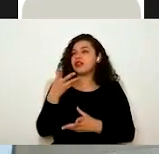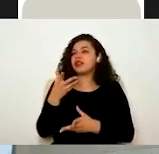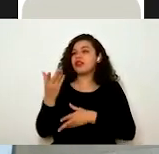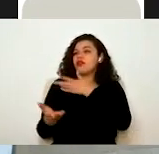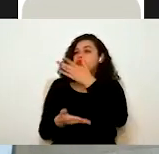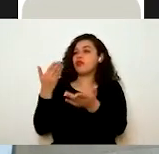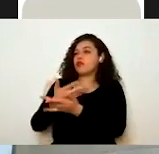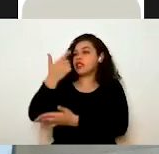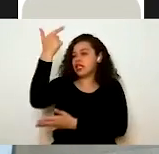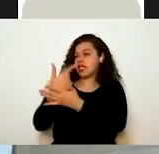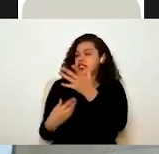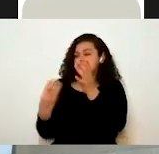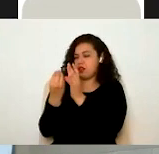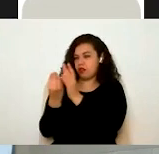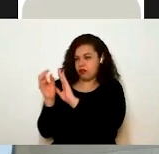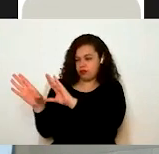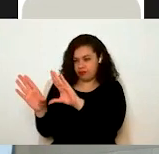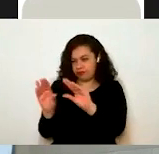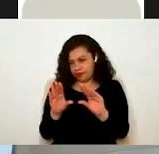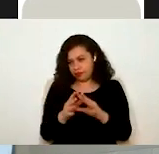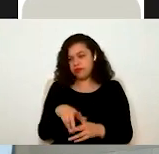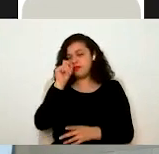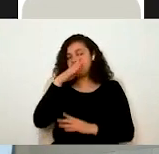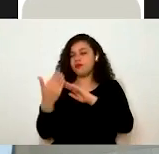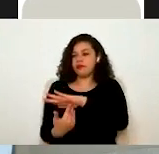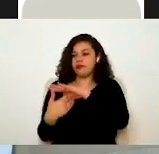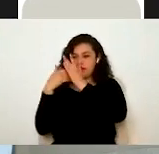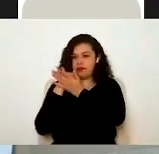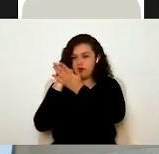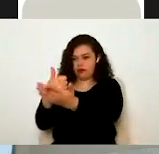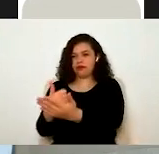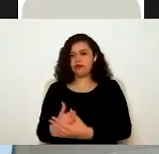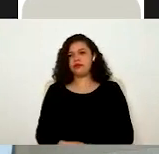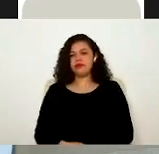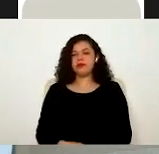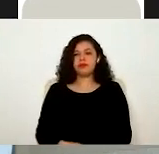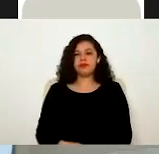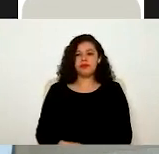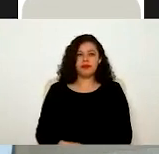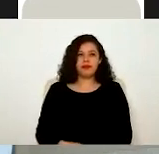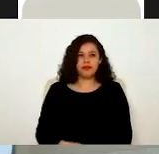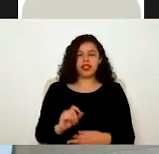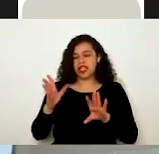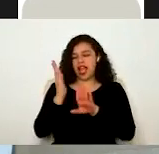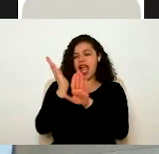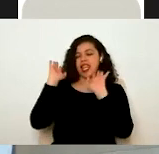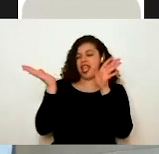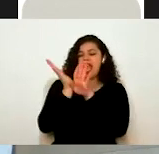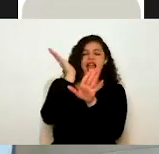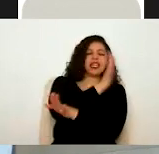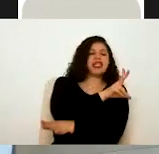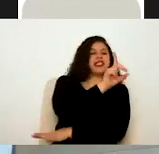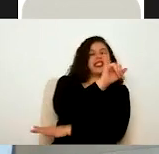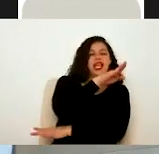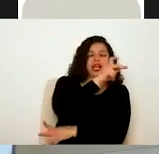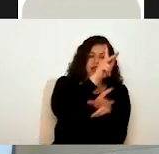y, bueno, un poco más de la mesa de ayuda, de la cual ya nos platicaba Diana